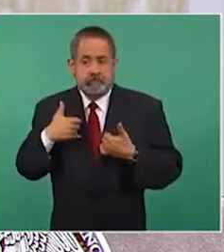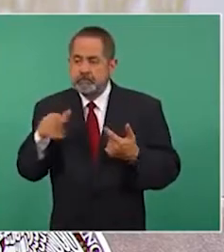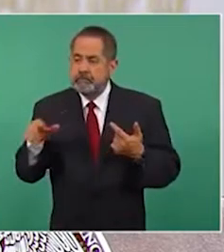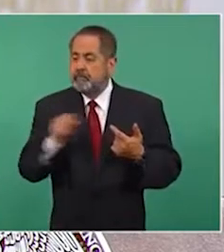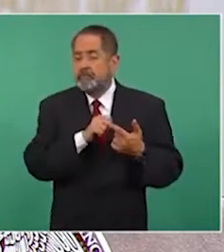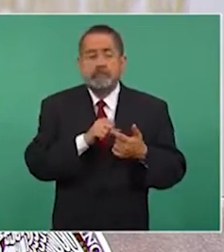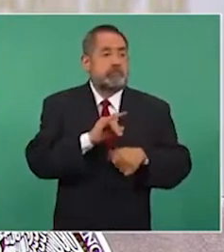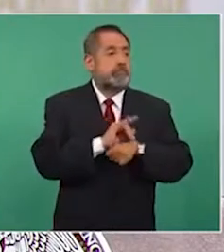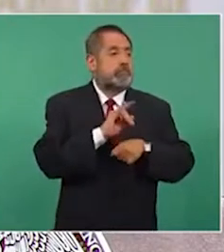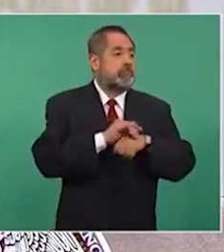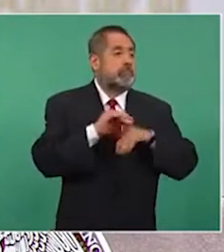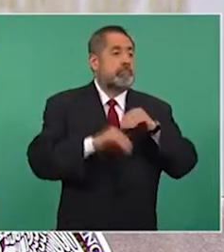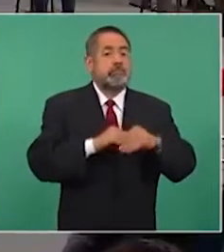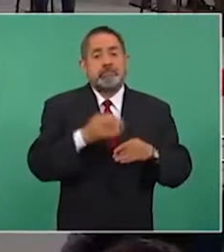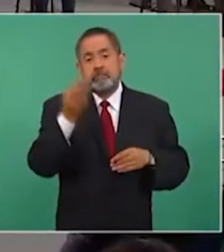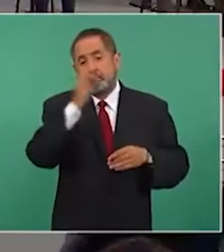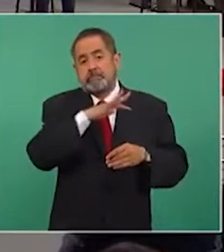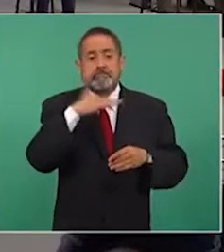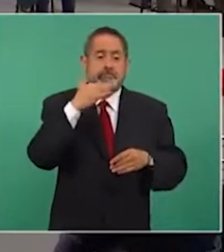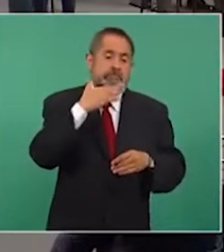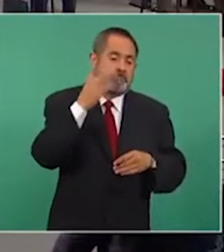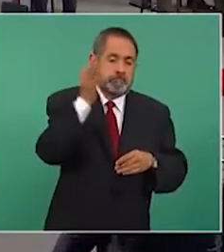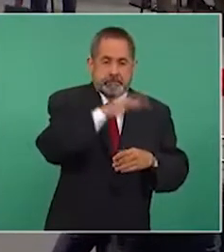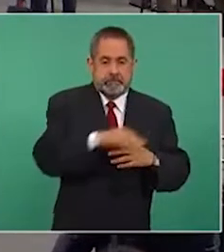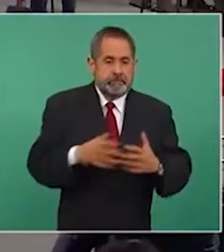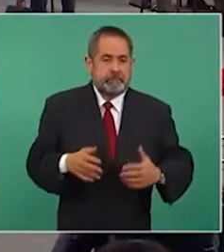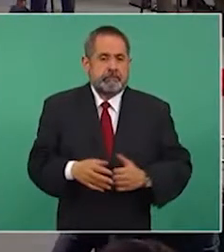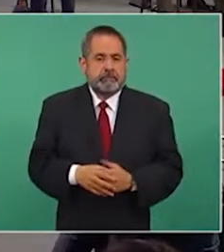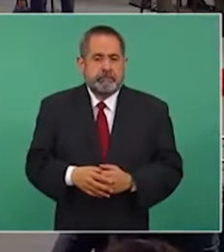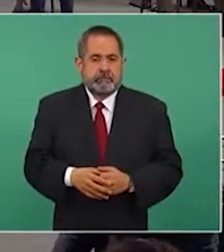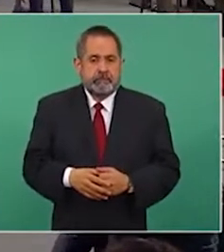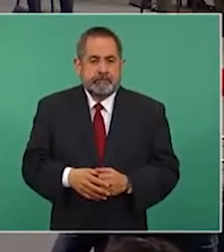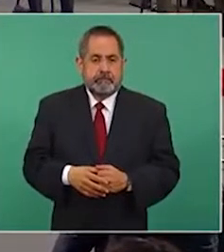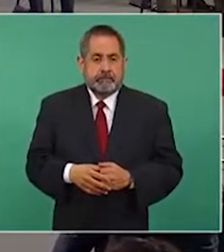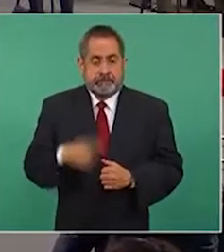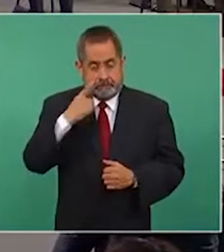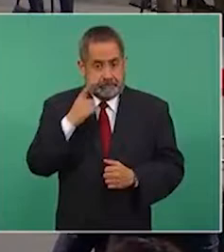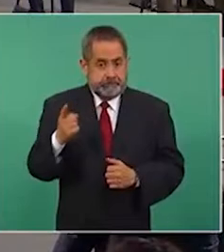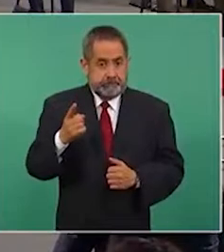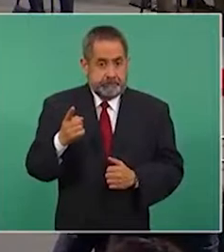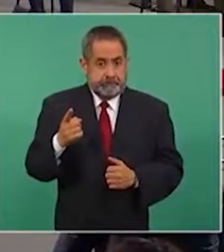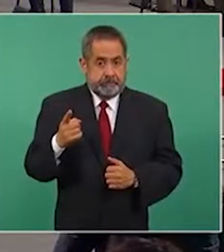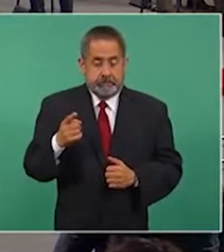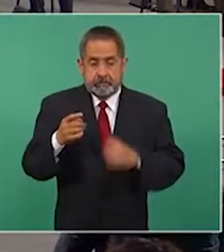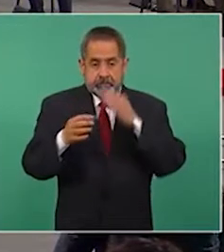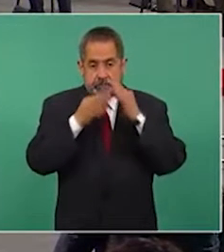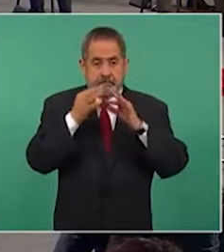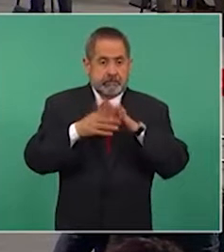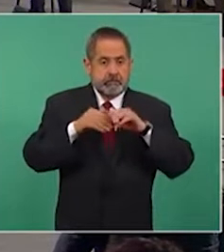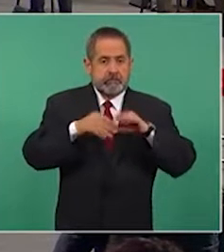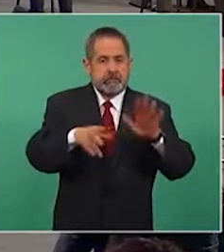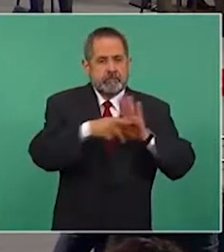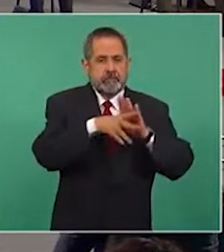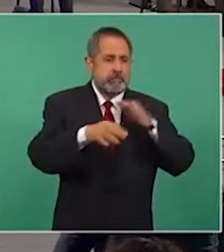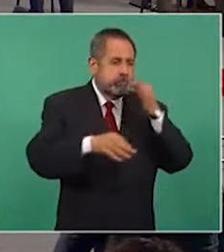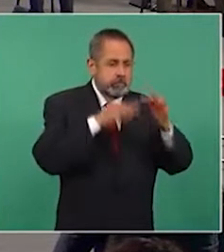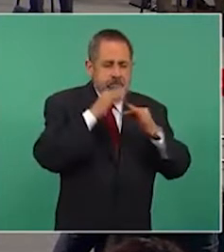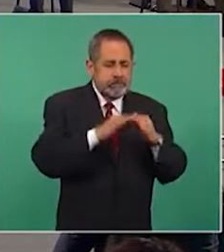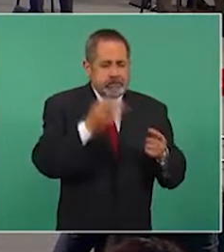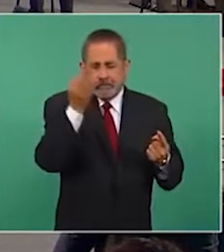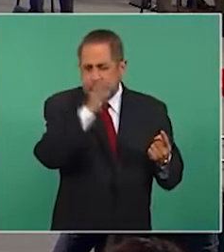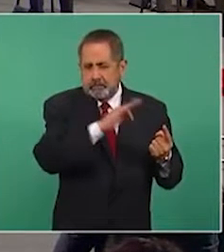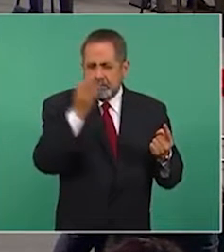simular y hacer fraudes. Y bueno, aquí vemos los medios de comunicación que reprodujeron la noticia